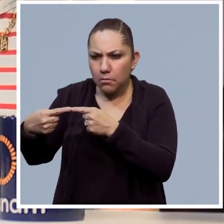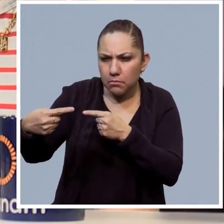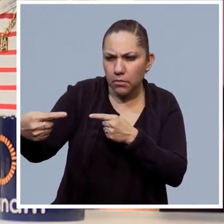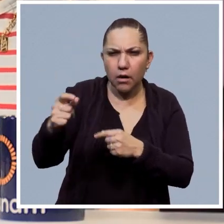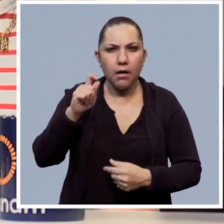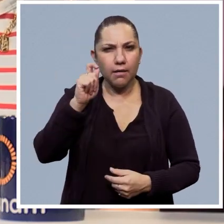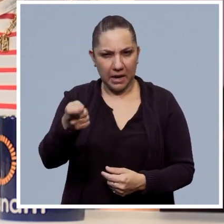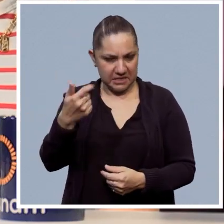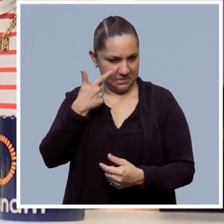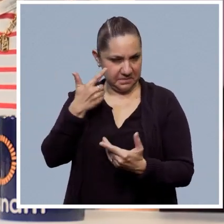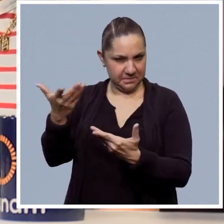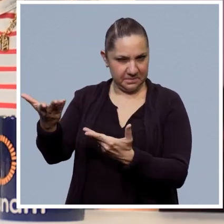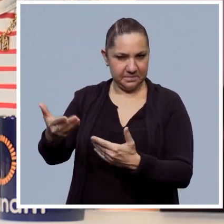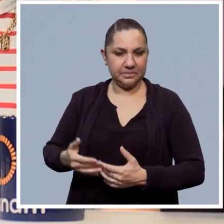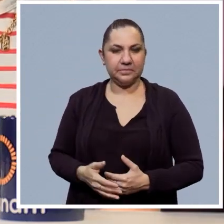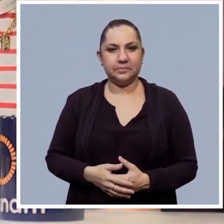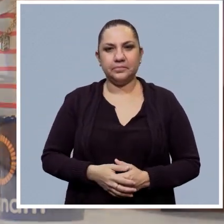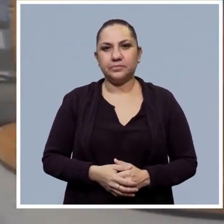futuro. Vamos a ver la información.